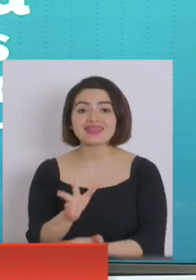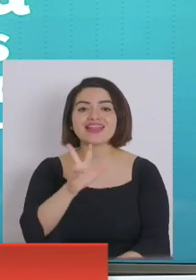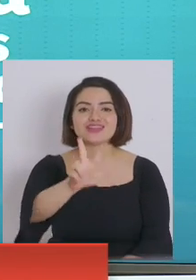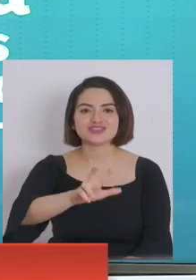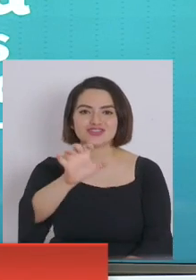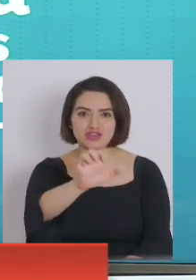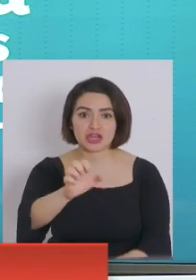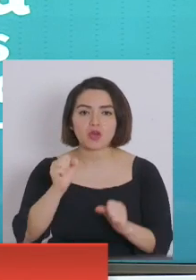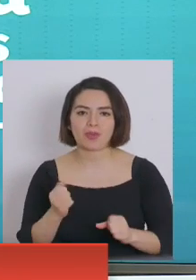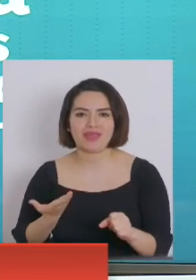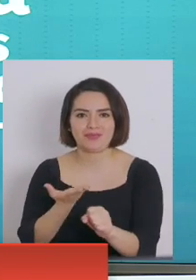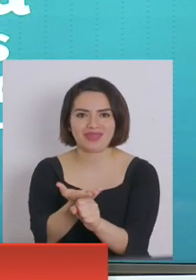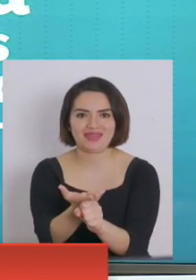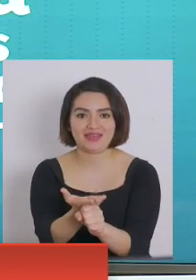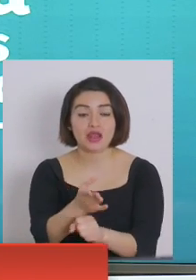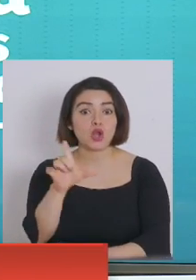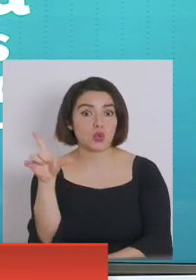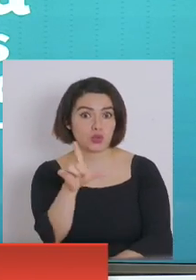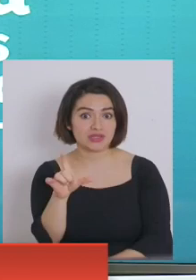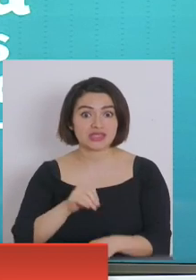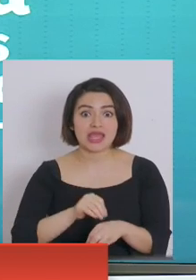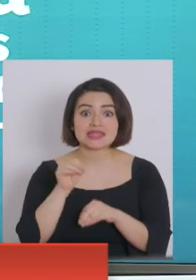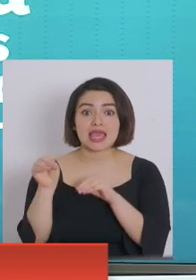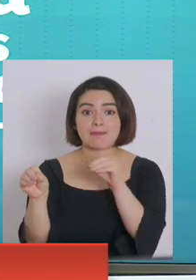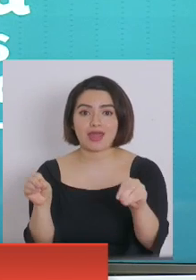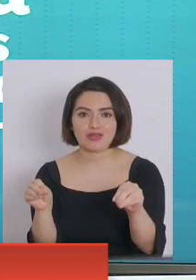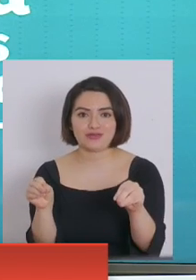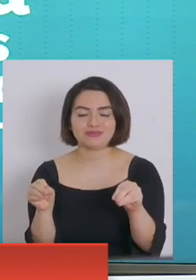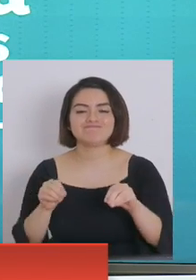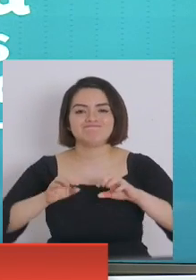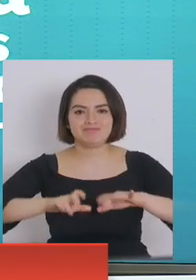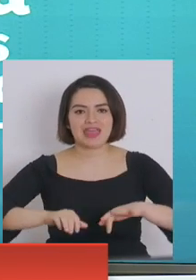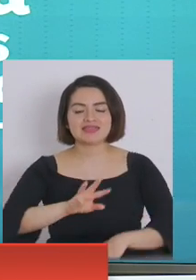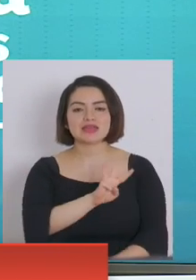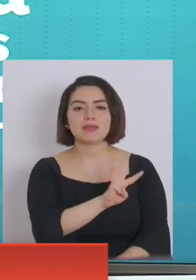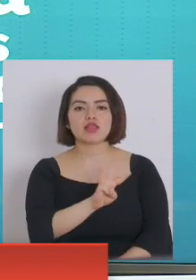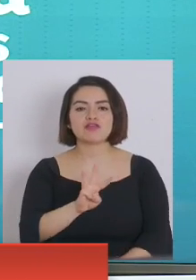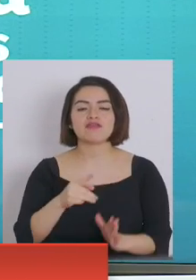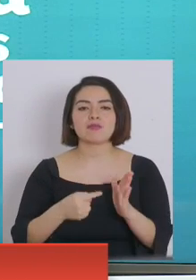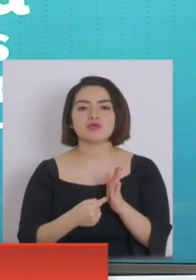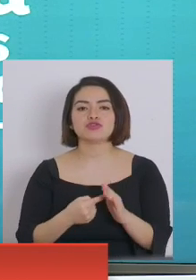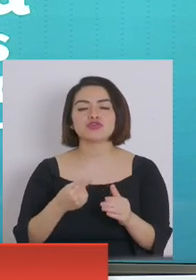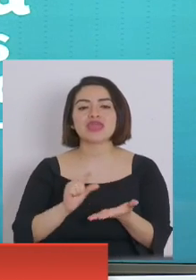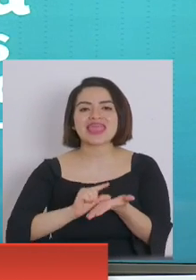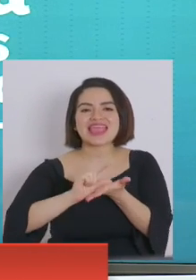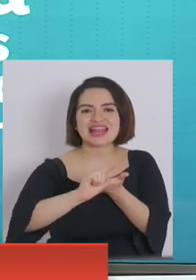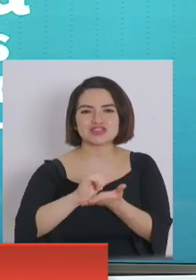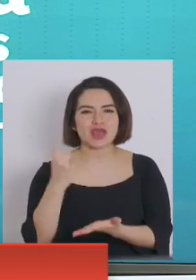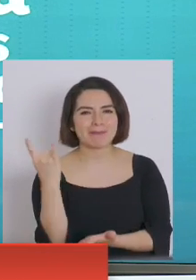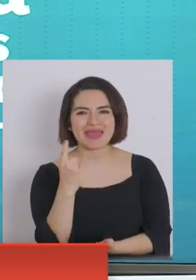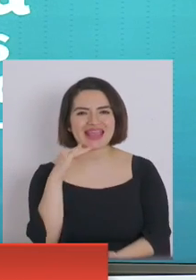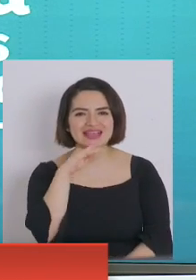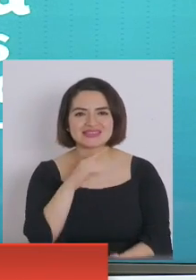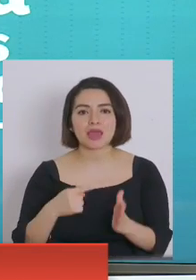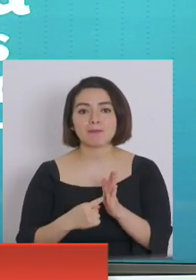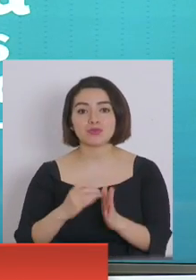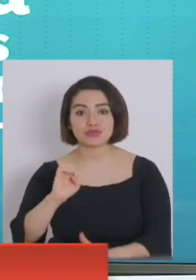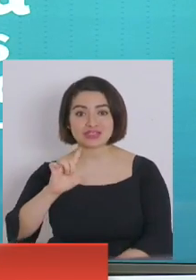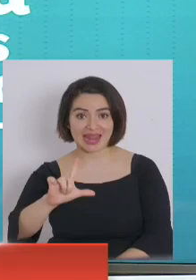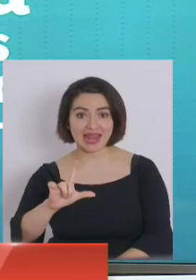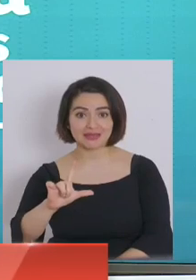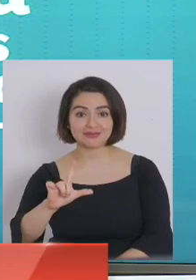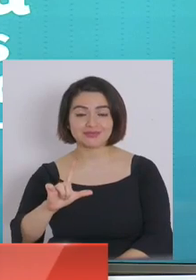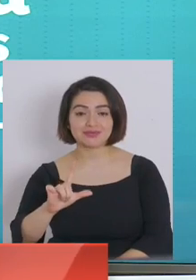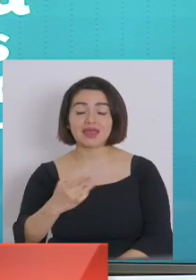enero, esto es el lunes. Entonces, un llamado a ingresar a www.ingresosdeemergencia.cl